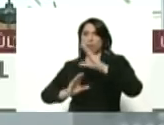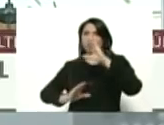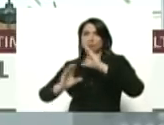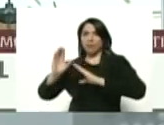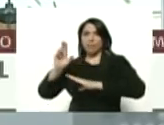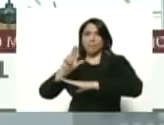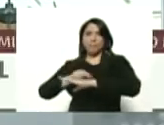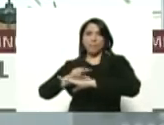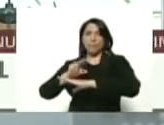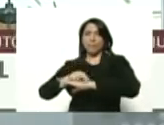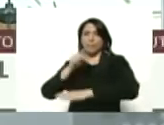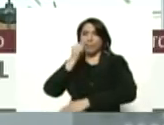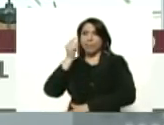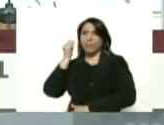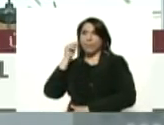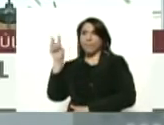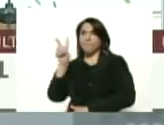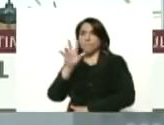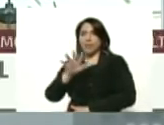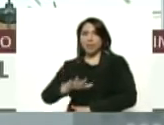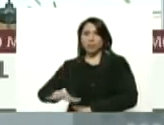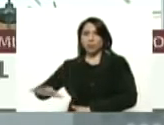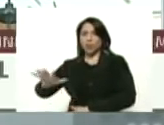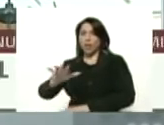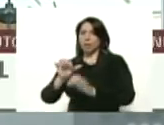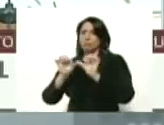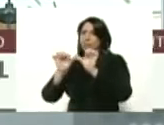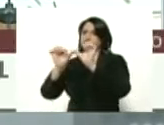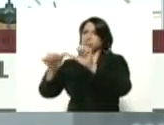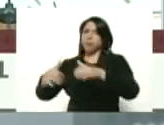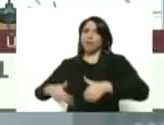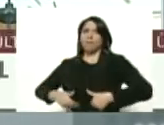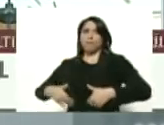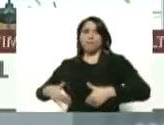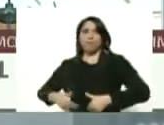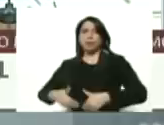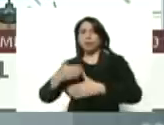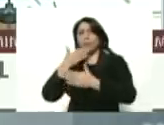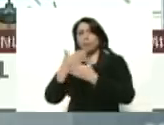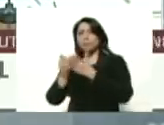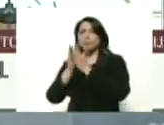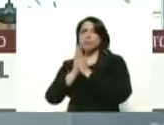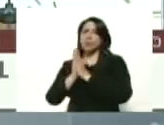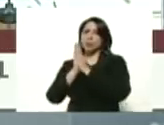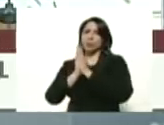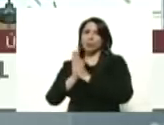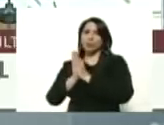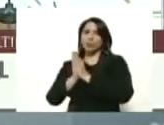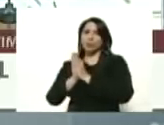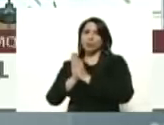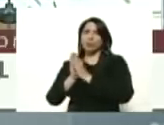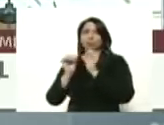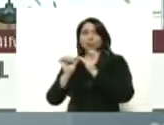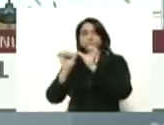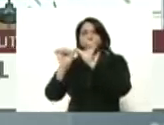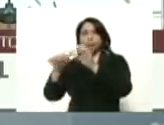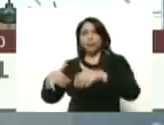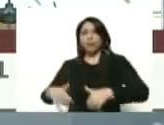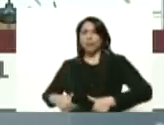médicos médicas de Venezuela mantengamos el esfuerzo se los pido mantengamos el esfuerzo